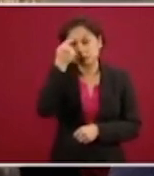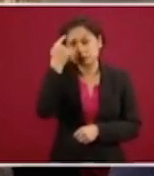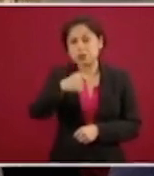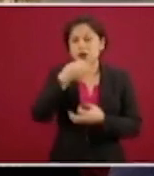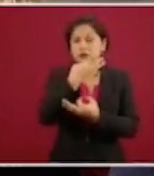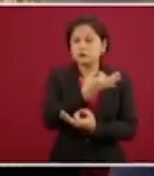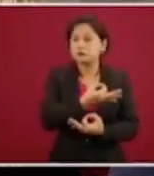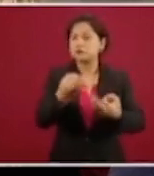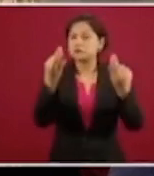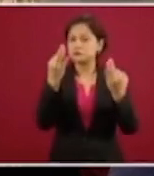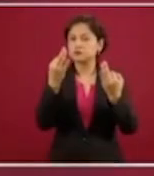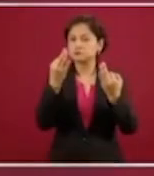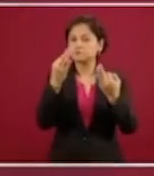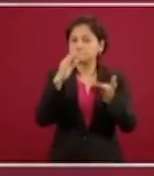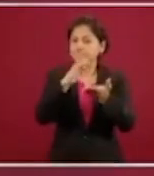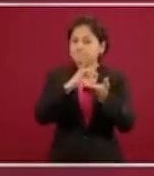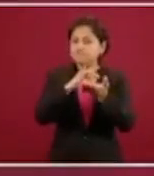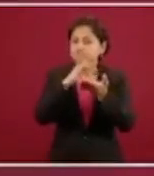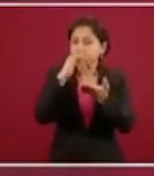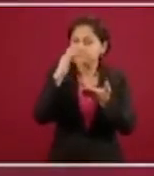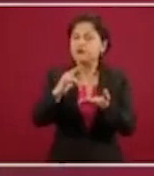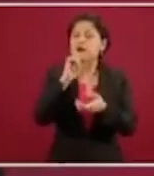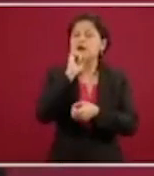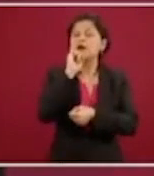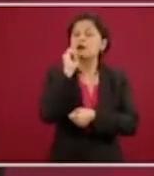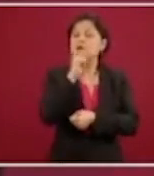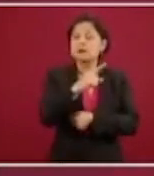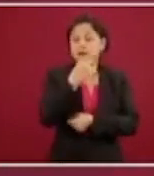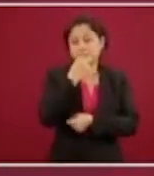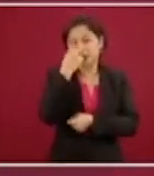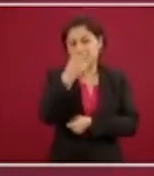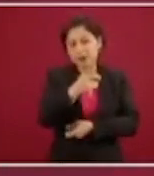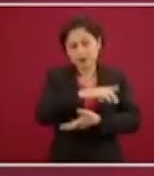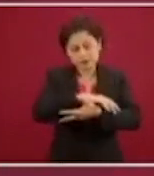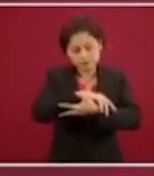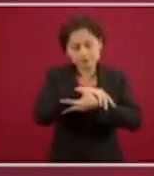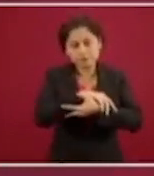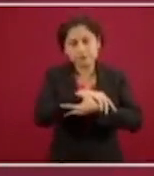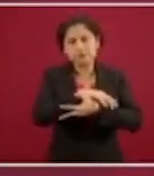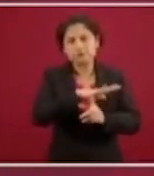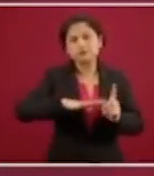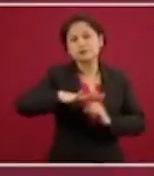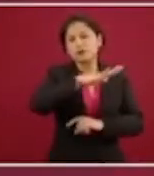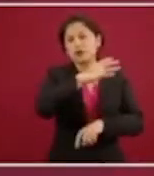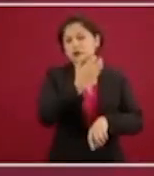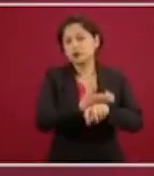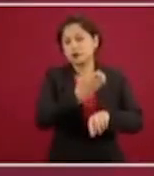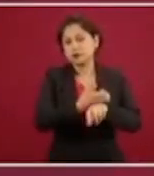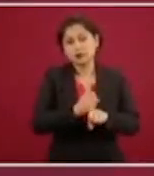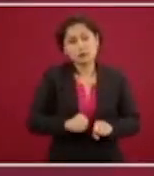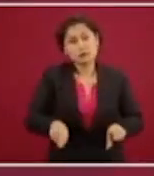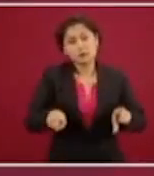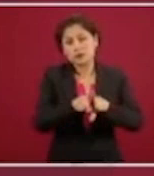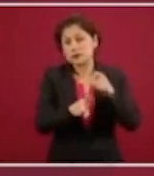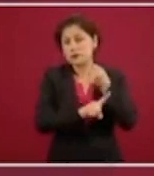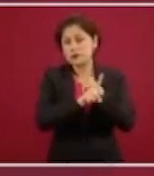y nuestro afecto por el pueblo norteamericano que está pasando por esto y por